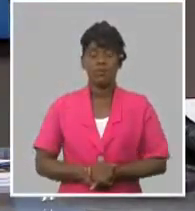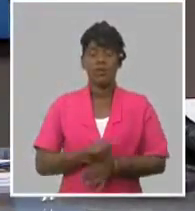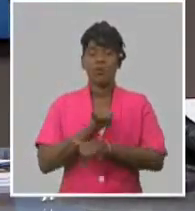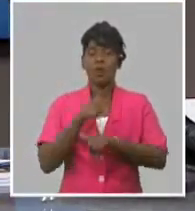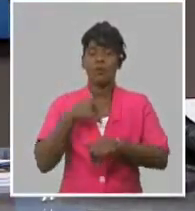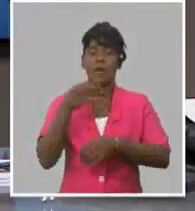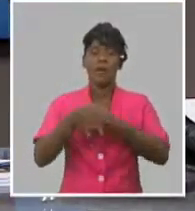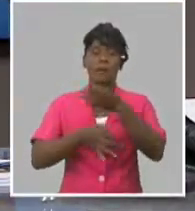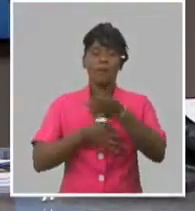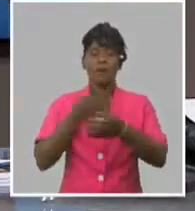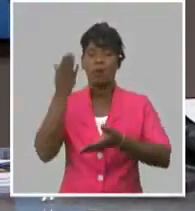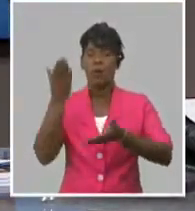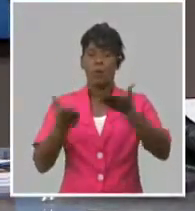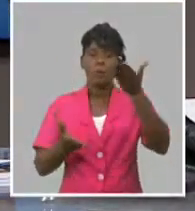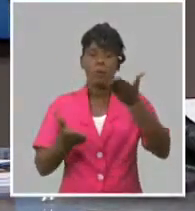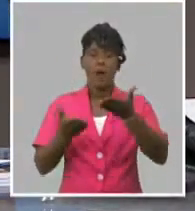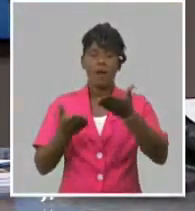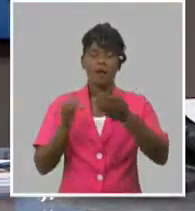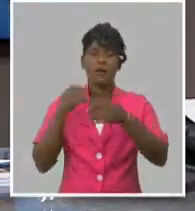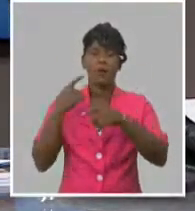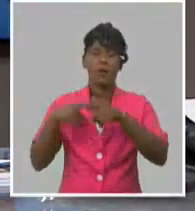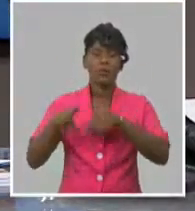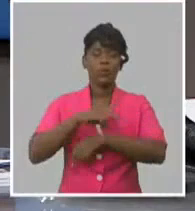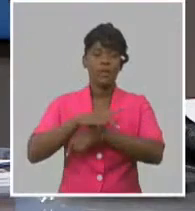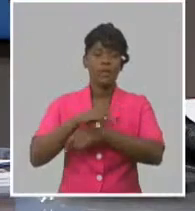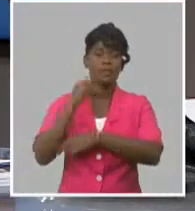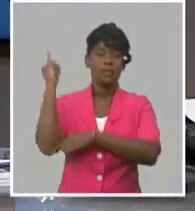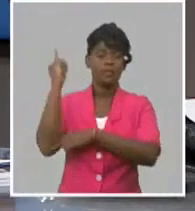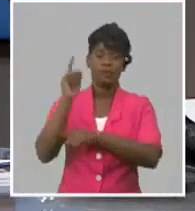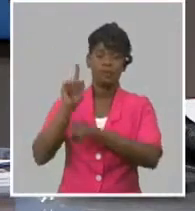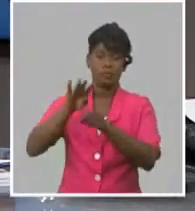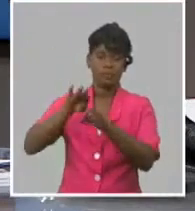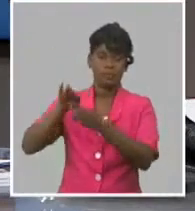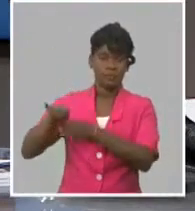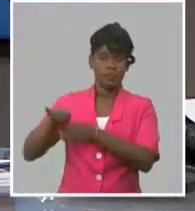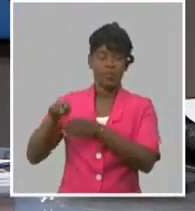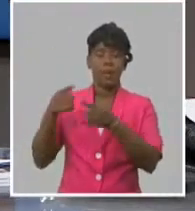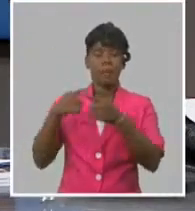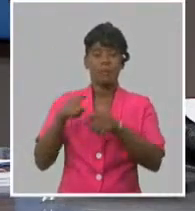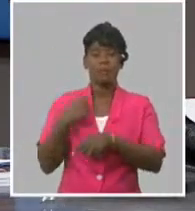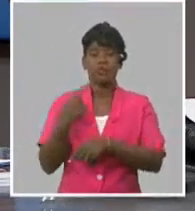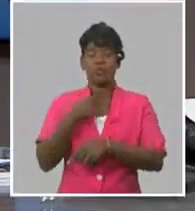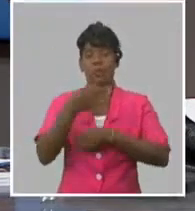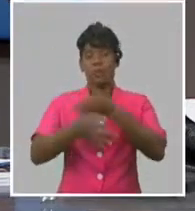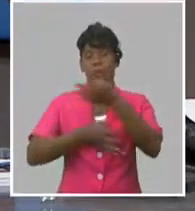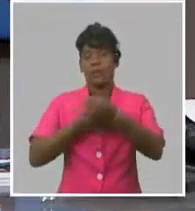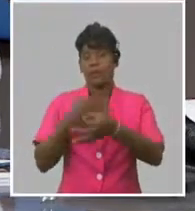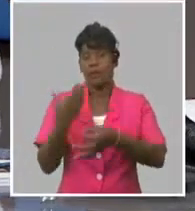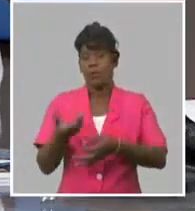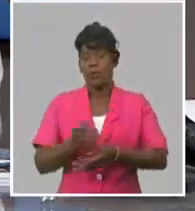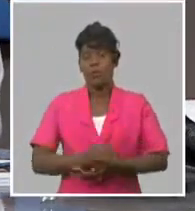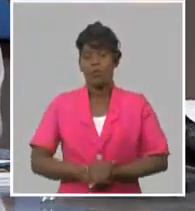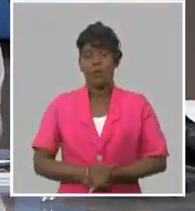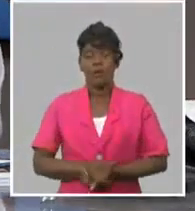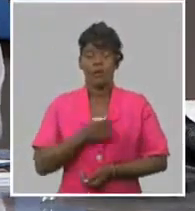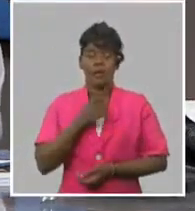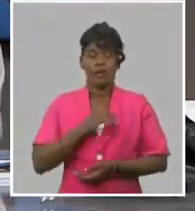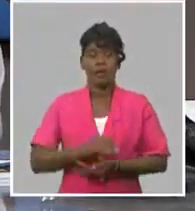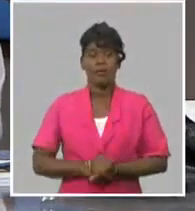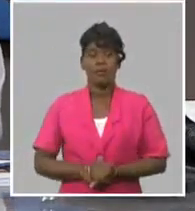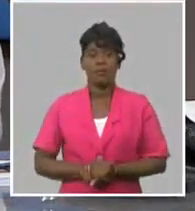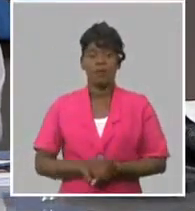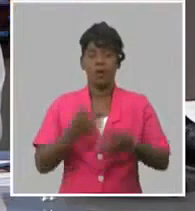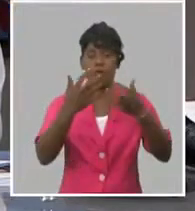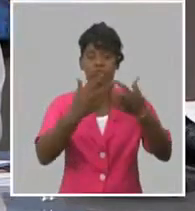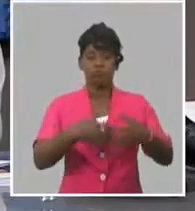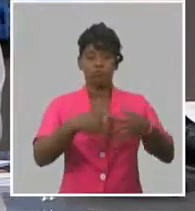con los mercados internacionales. Fíjate que nosotros, para decir, si una determinada